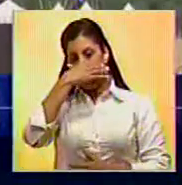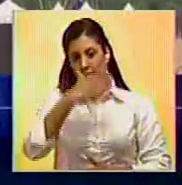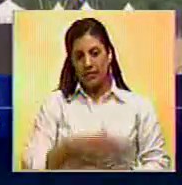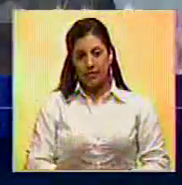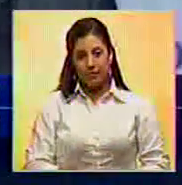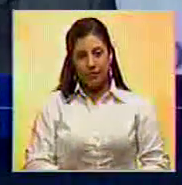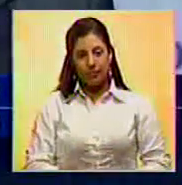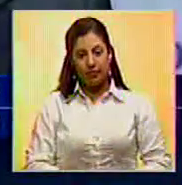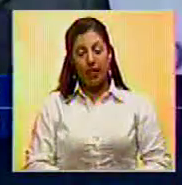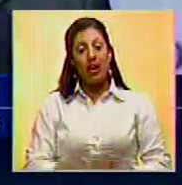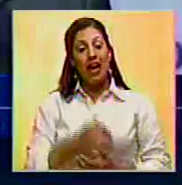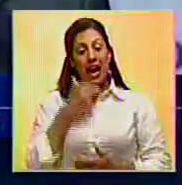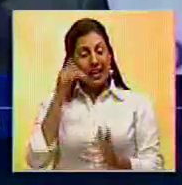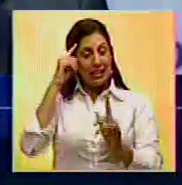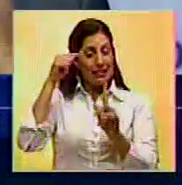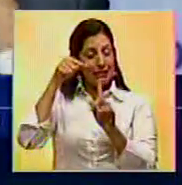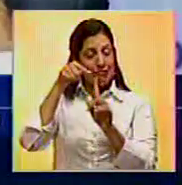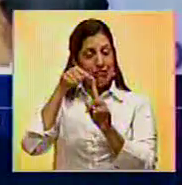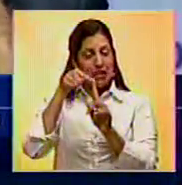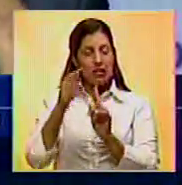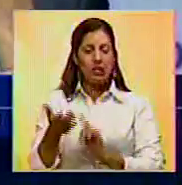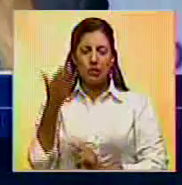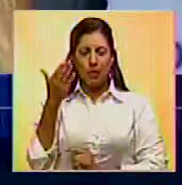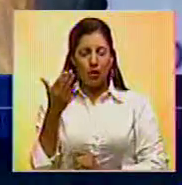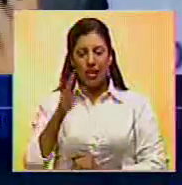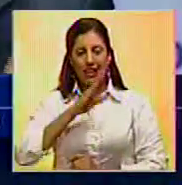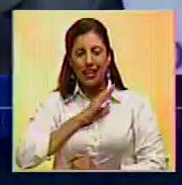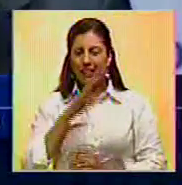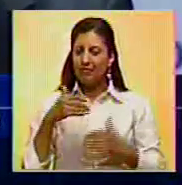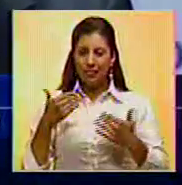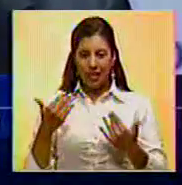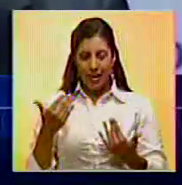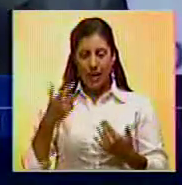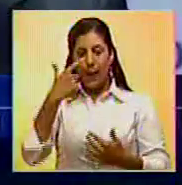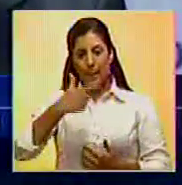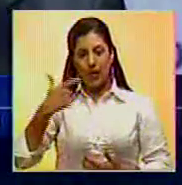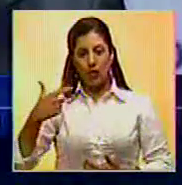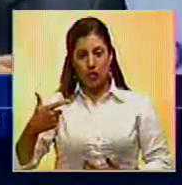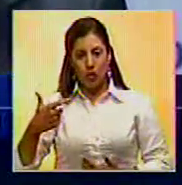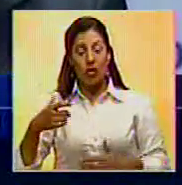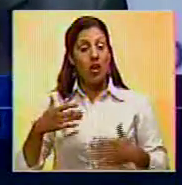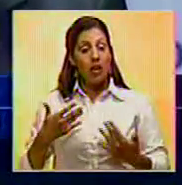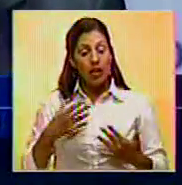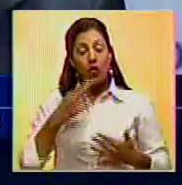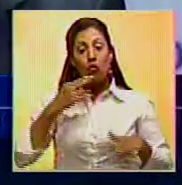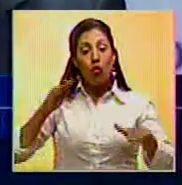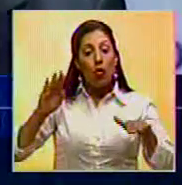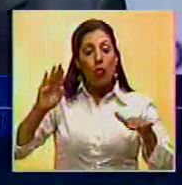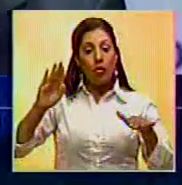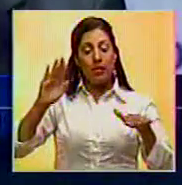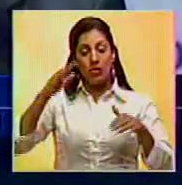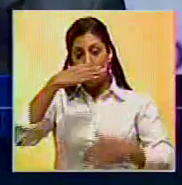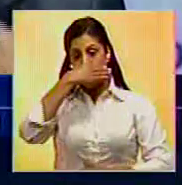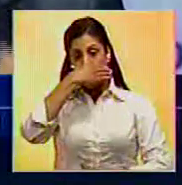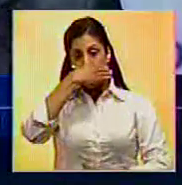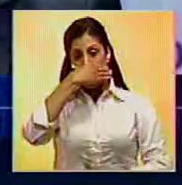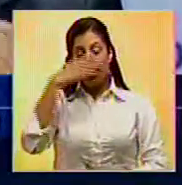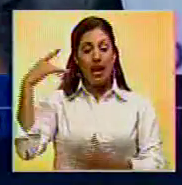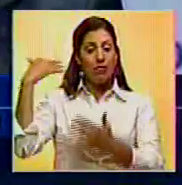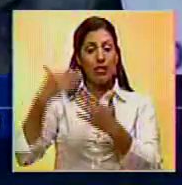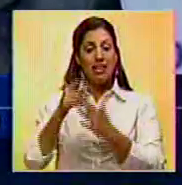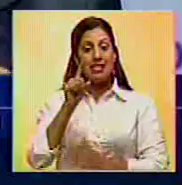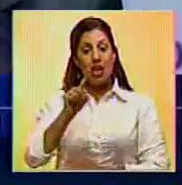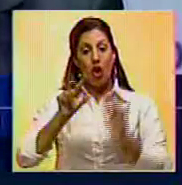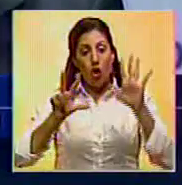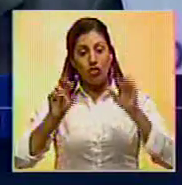El elemento central importante que tiene que ver con las víctimas fue el compromiso de las FARC durante los